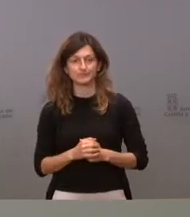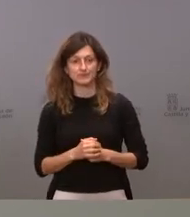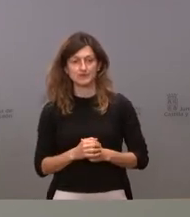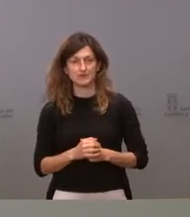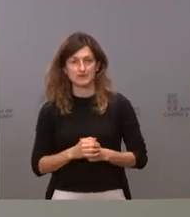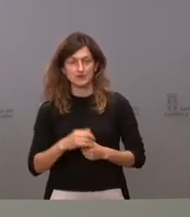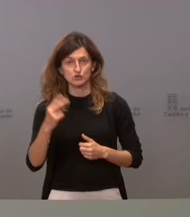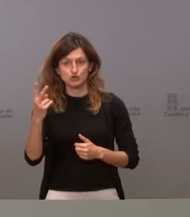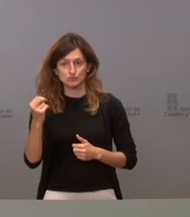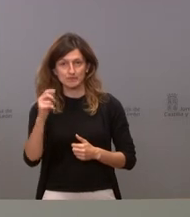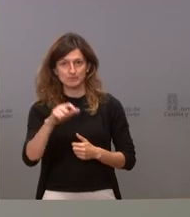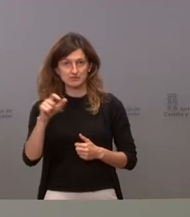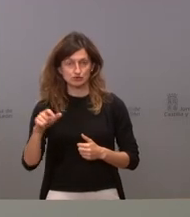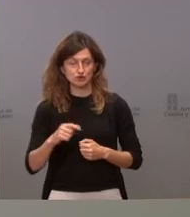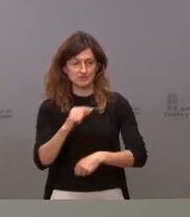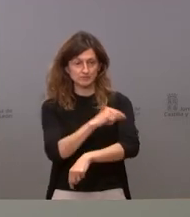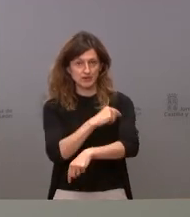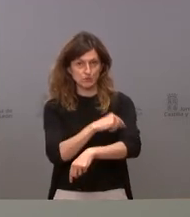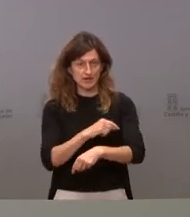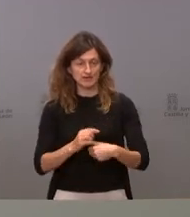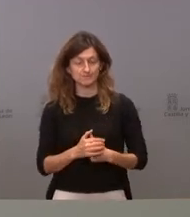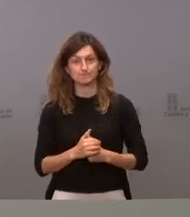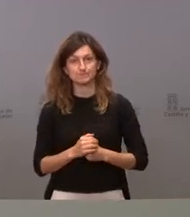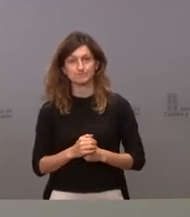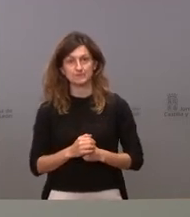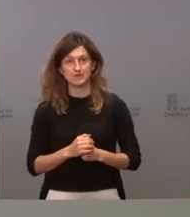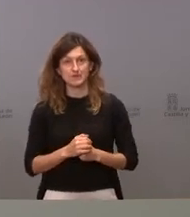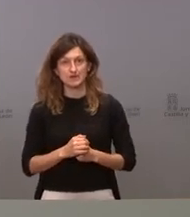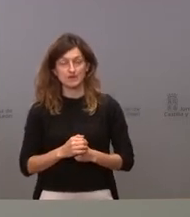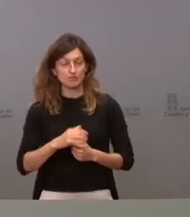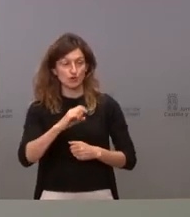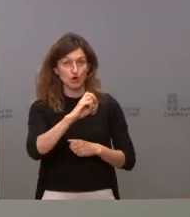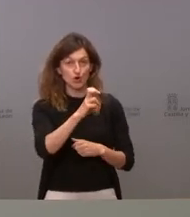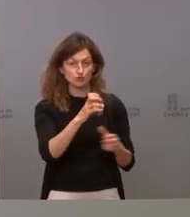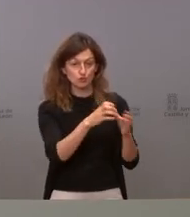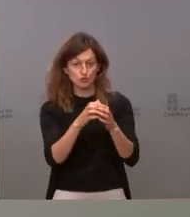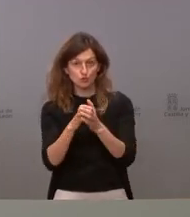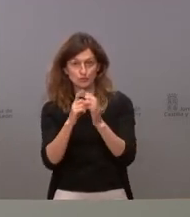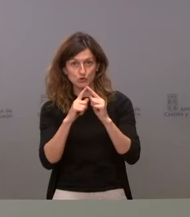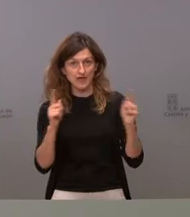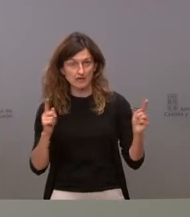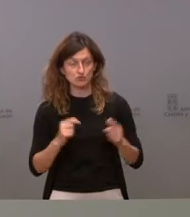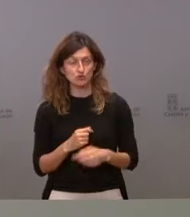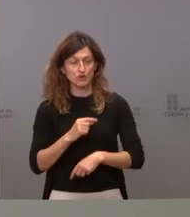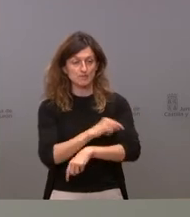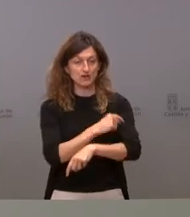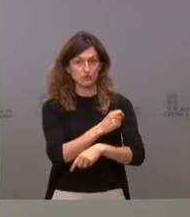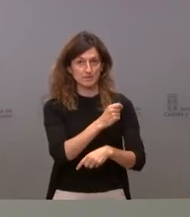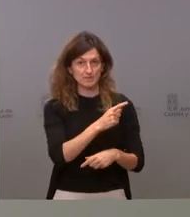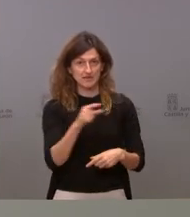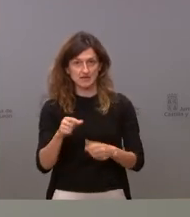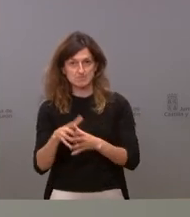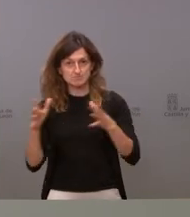dos mil personas a vacunar cuando en otros puntos de vacunación con esos mismos grupos etarios estamos vacunando a mil personas